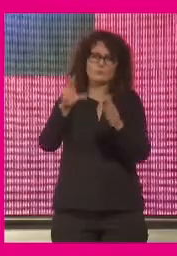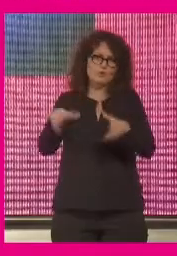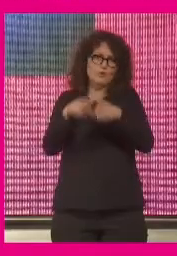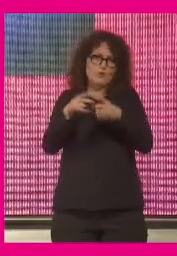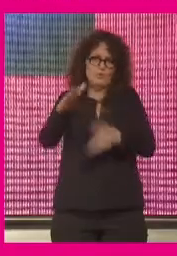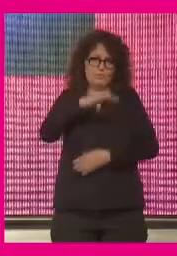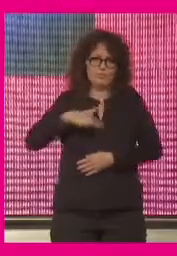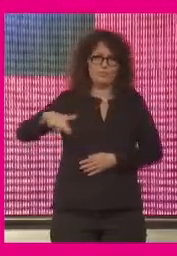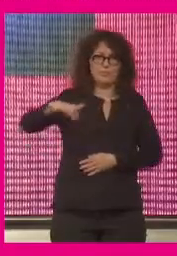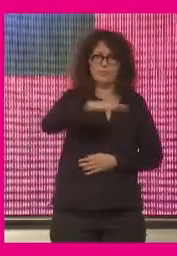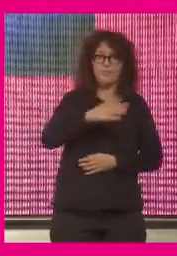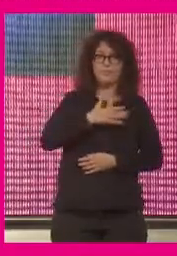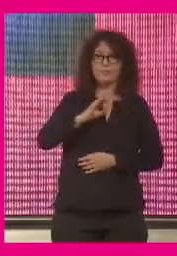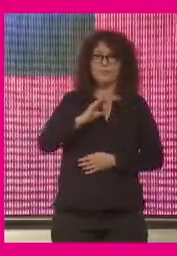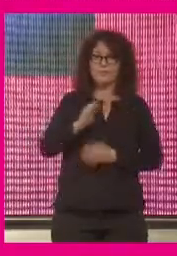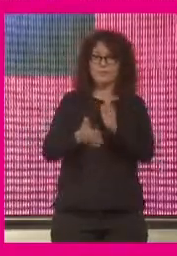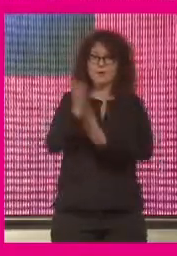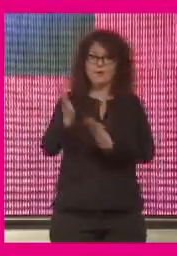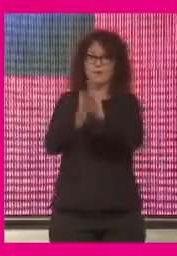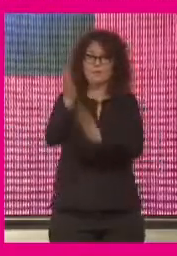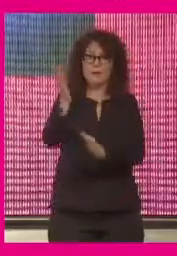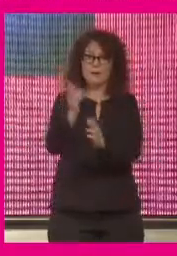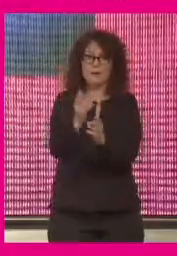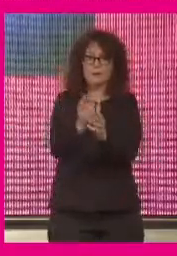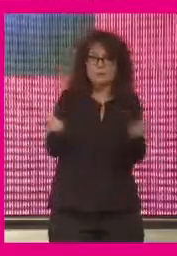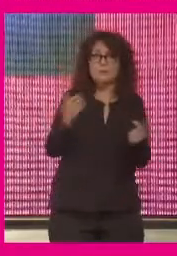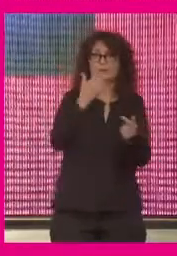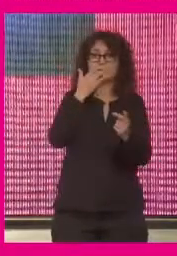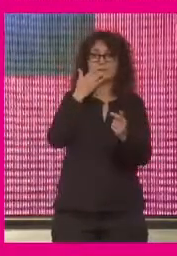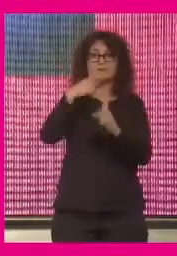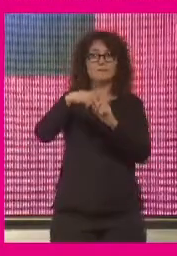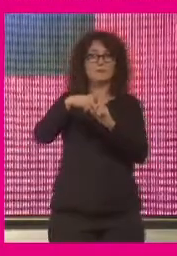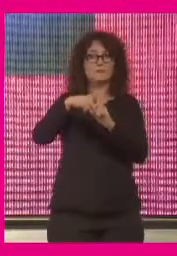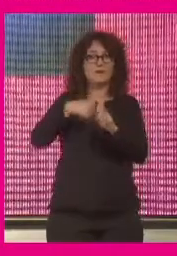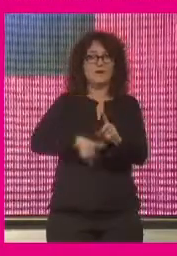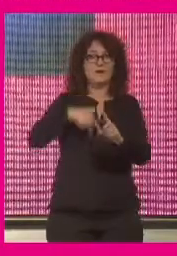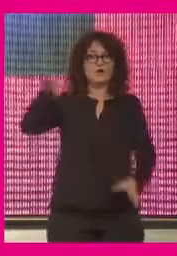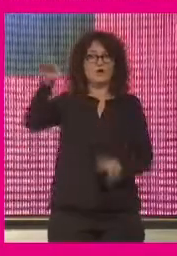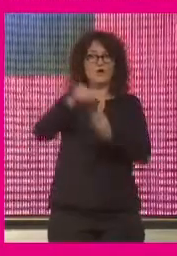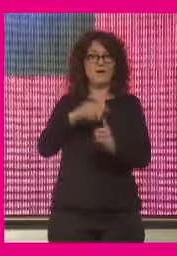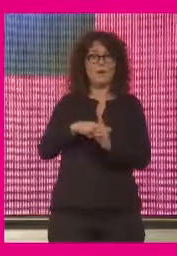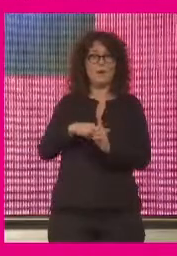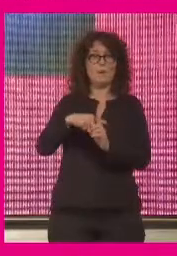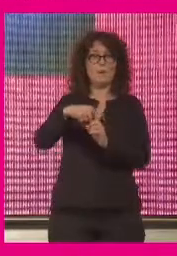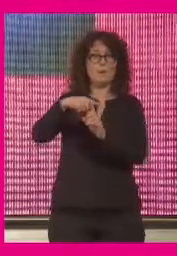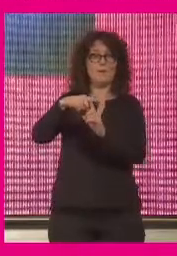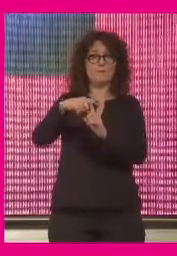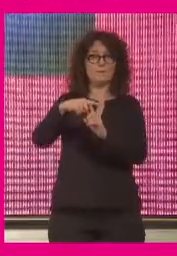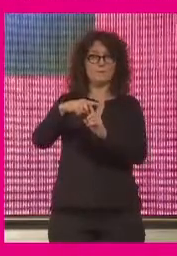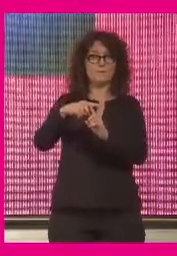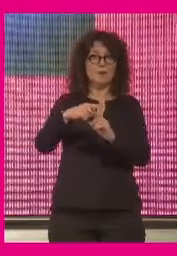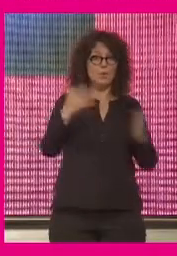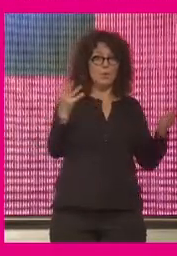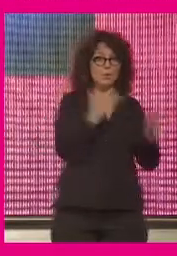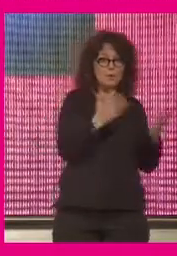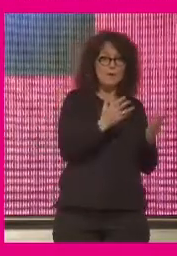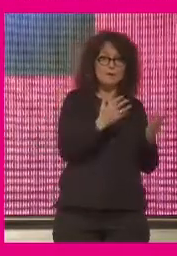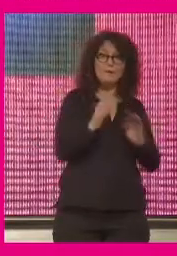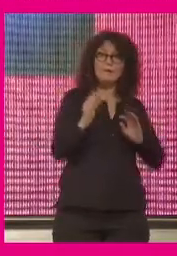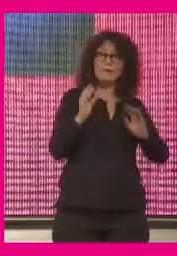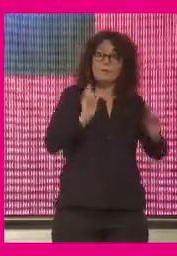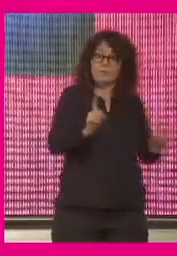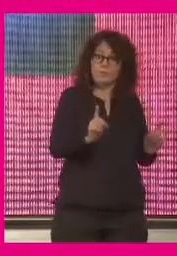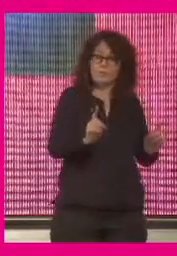podría extinguirse si sigue subiendo la temperatura global pero estamos muy preparados para lo urgente y muy poco para lo